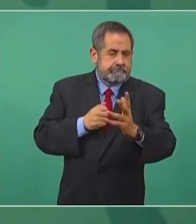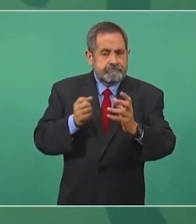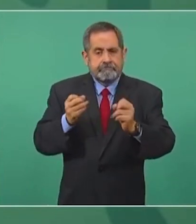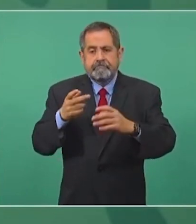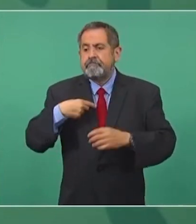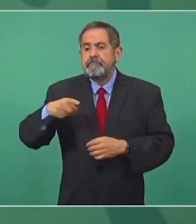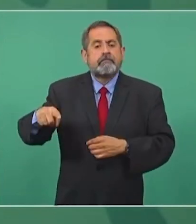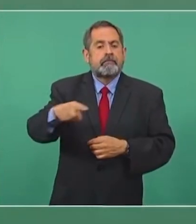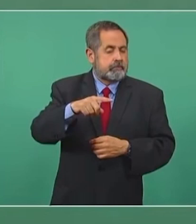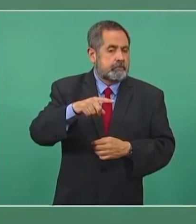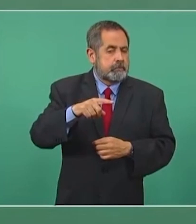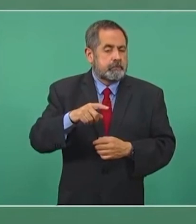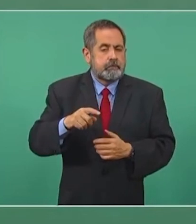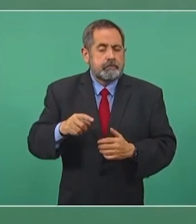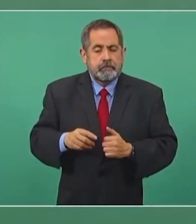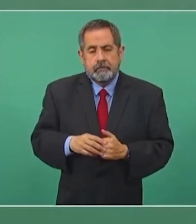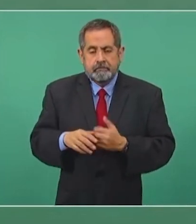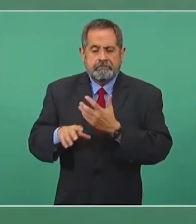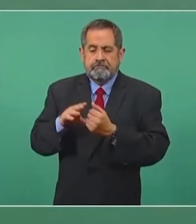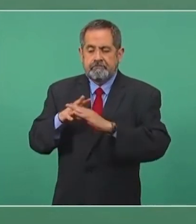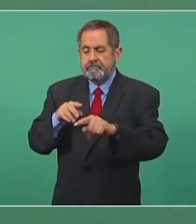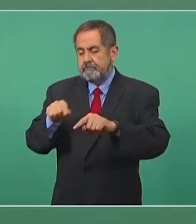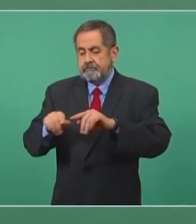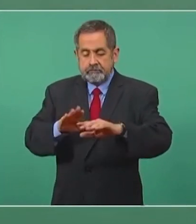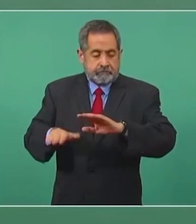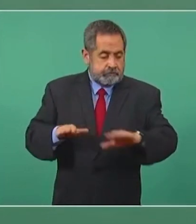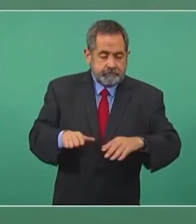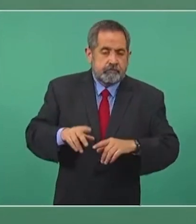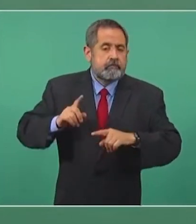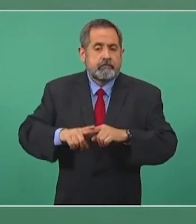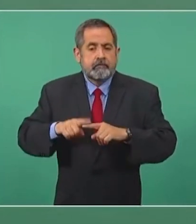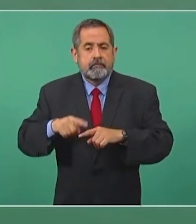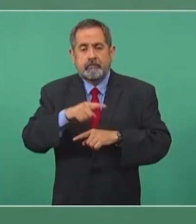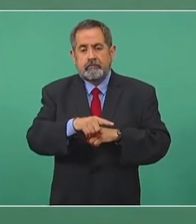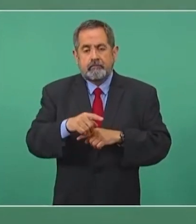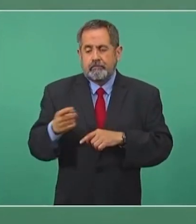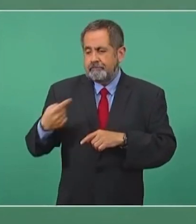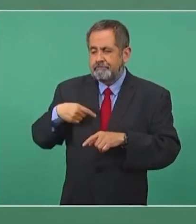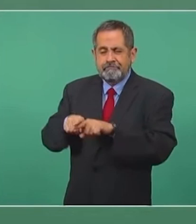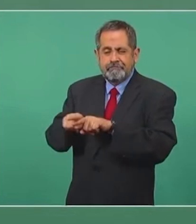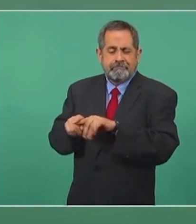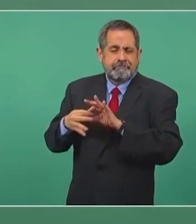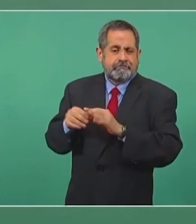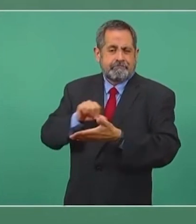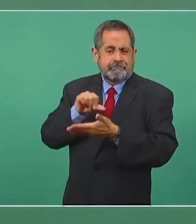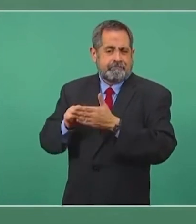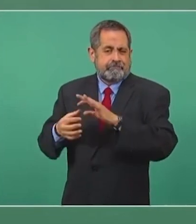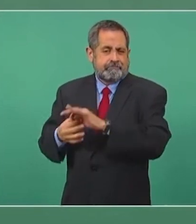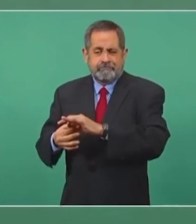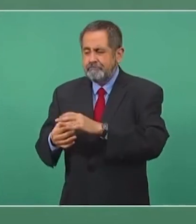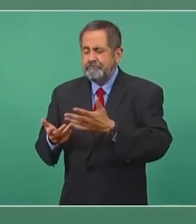estos migrantes. En manos centroamericanos,